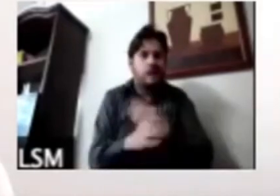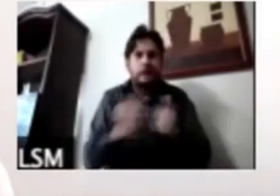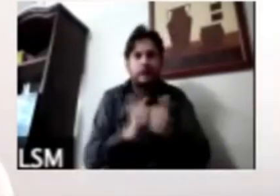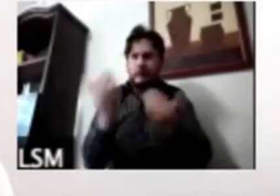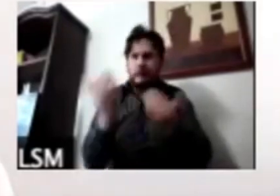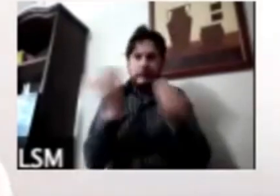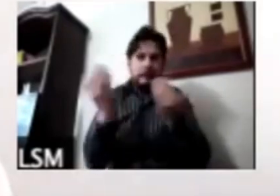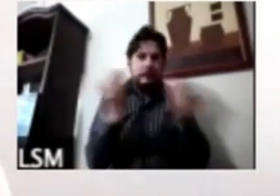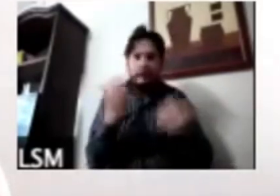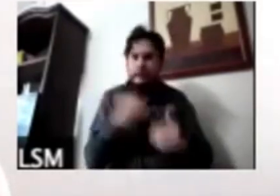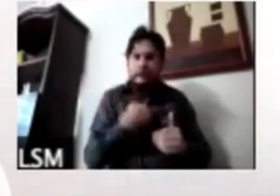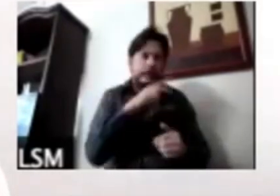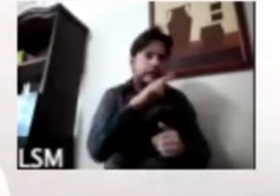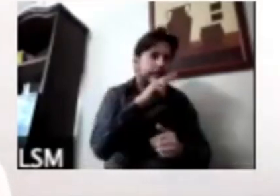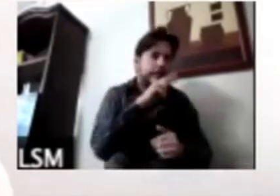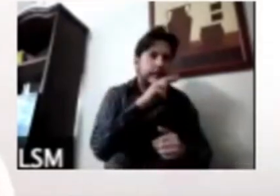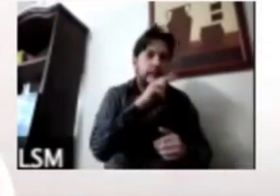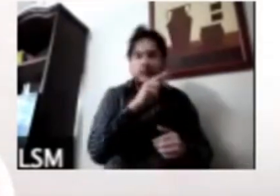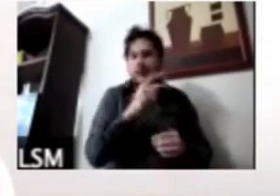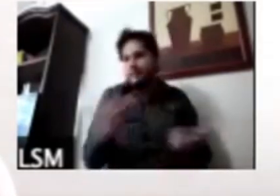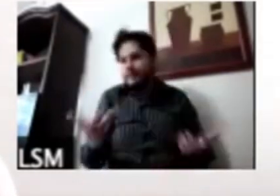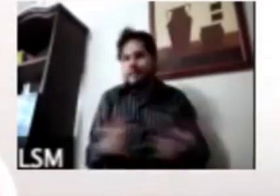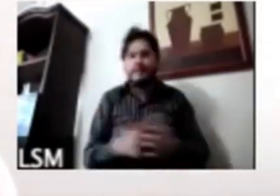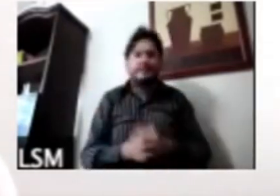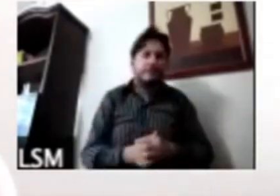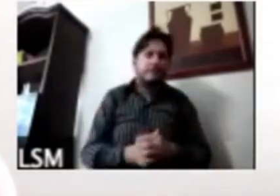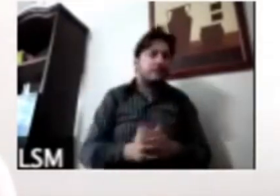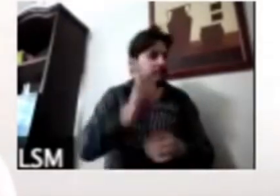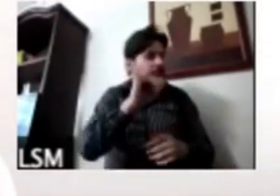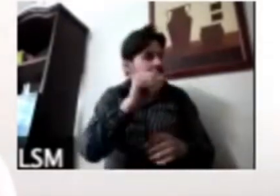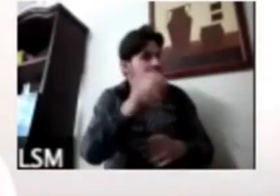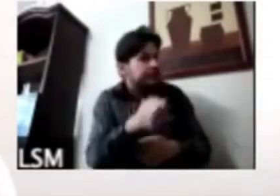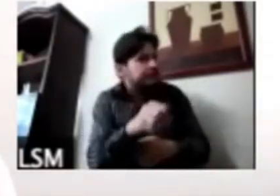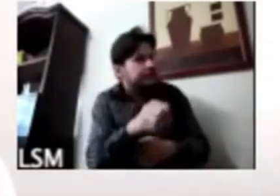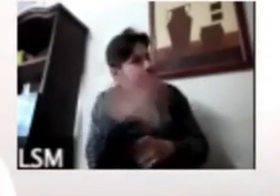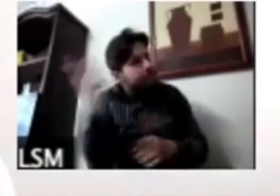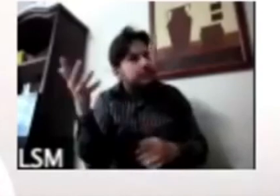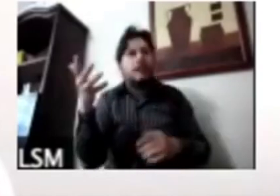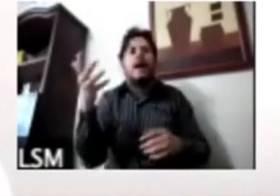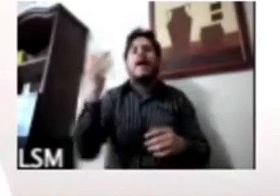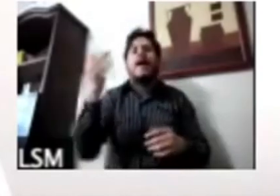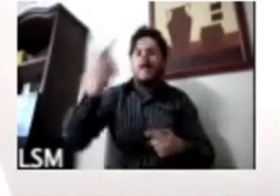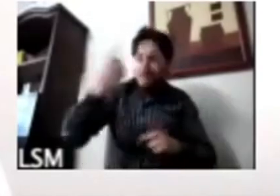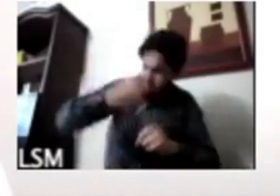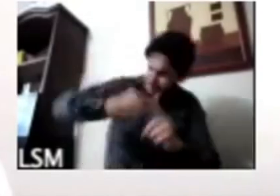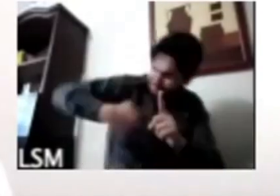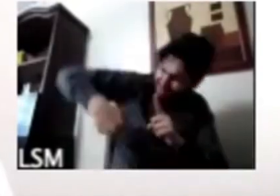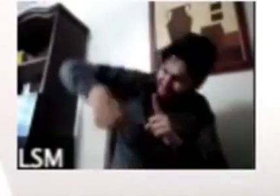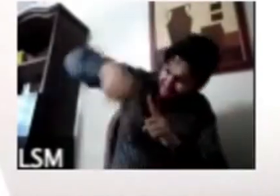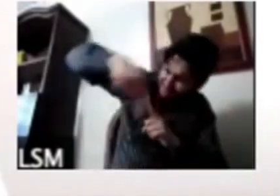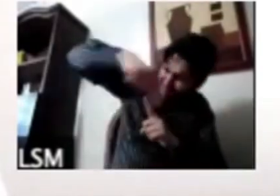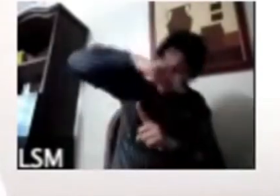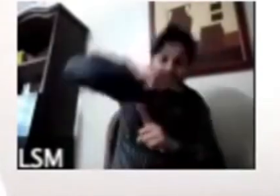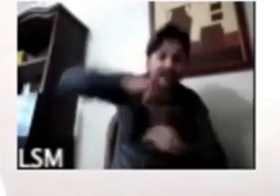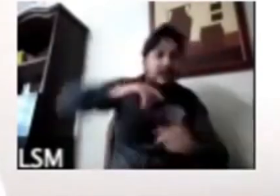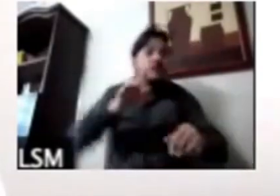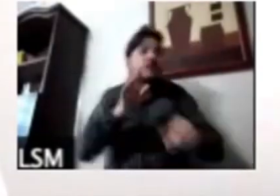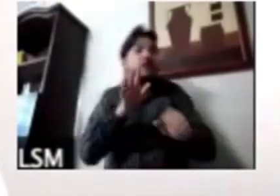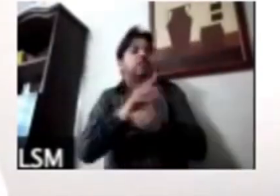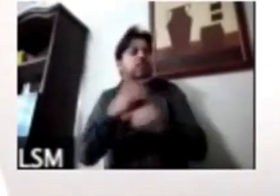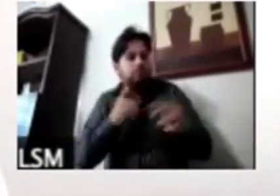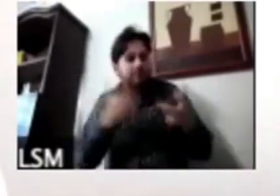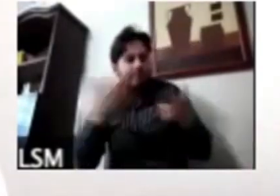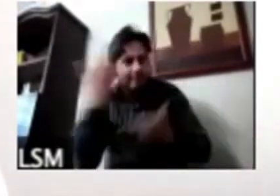amenaza por todos lados claro que en buena parte esto se relaciona con la forma en que evalúan a sus